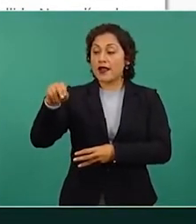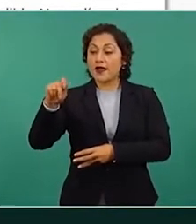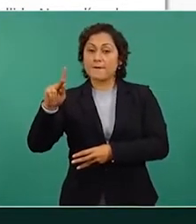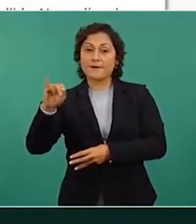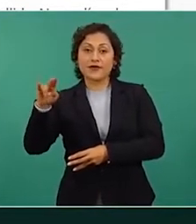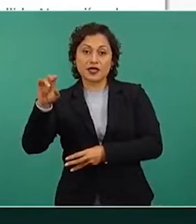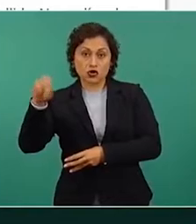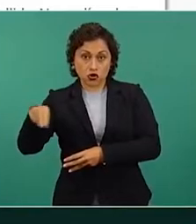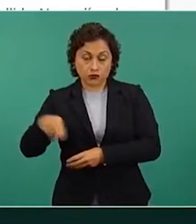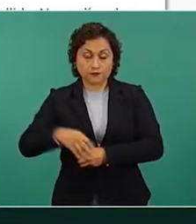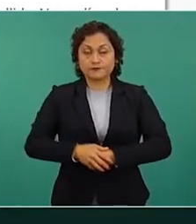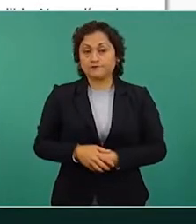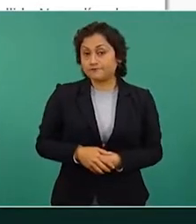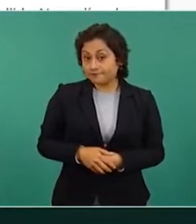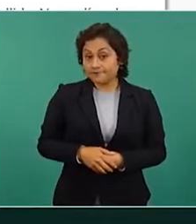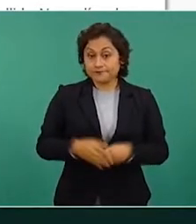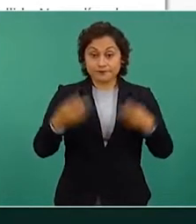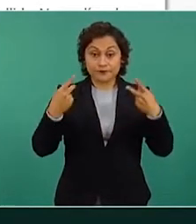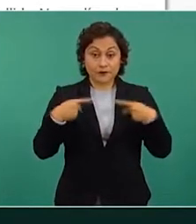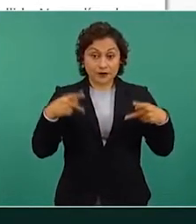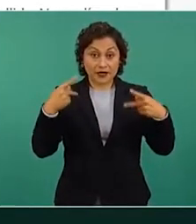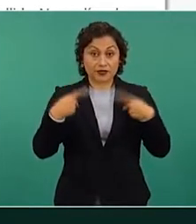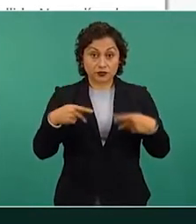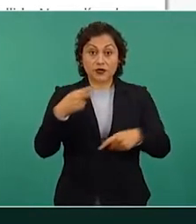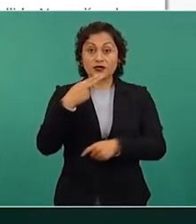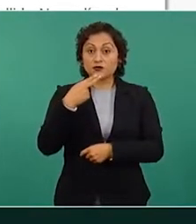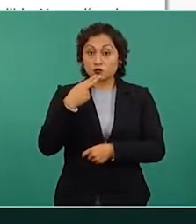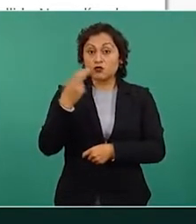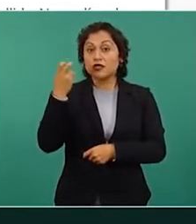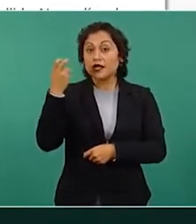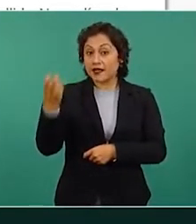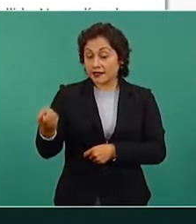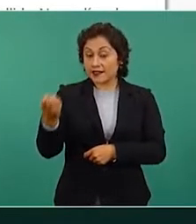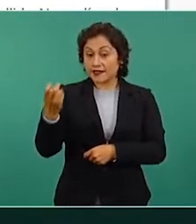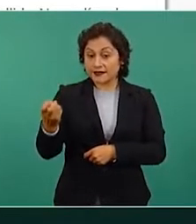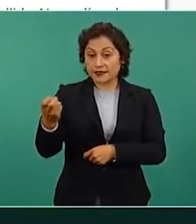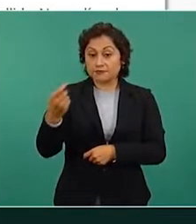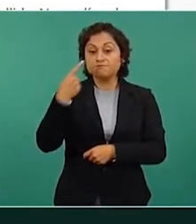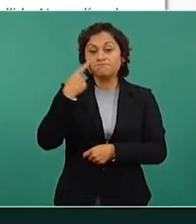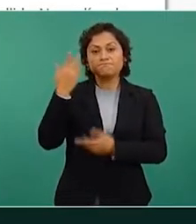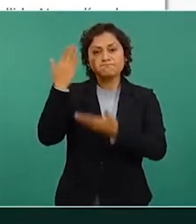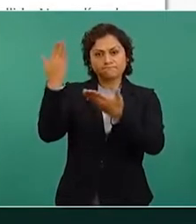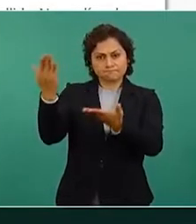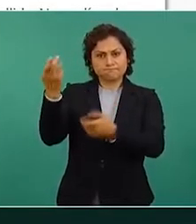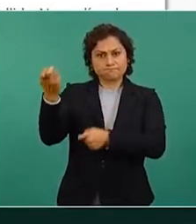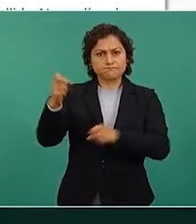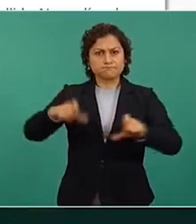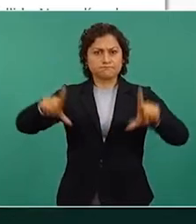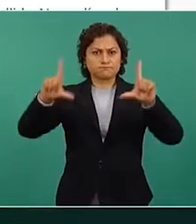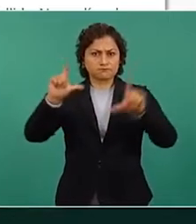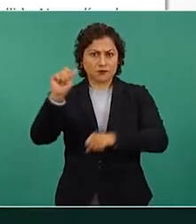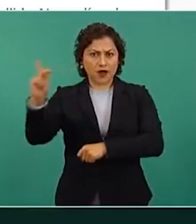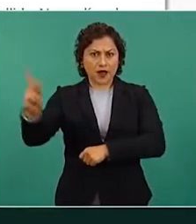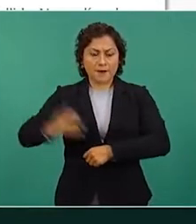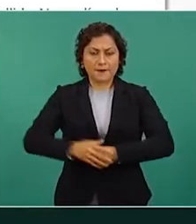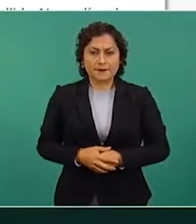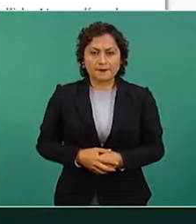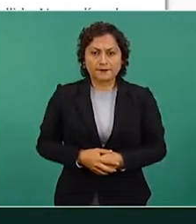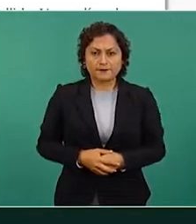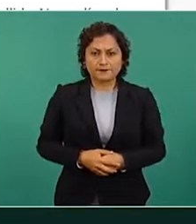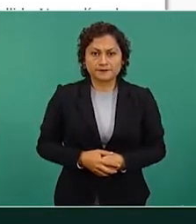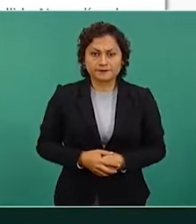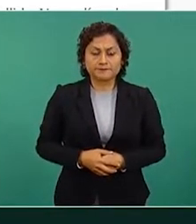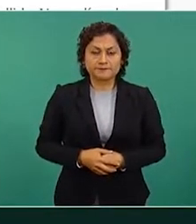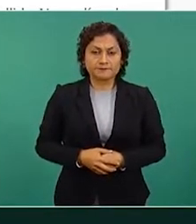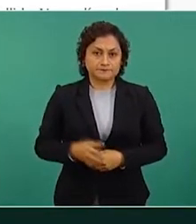los usuarios de este servicio les invitamos a que revisen los precios en la página del gobierno de México para que